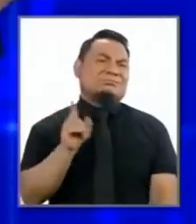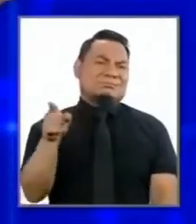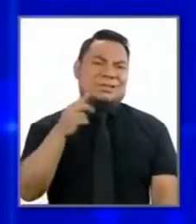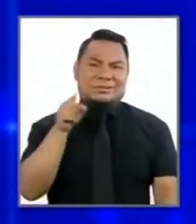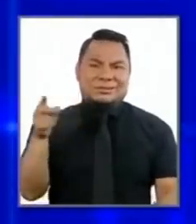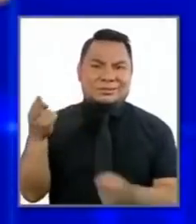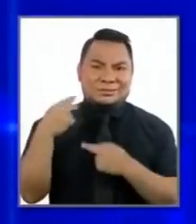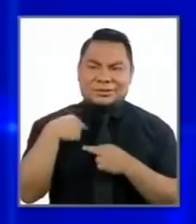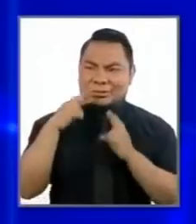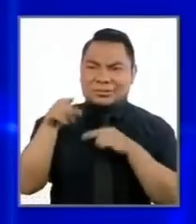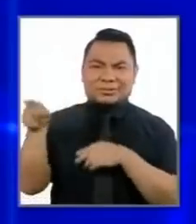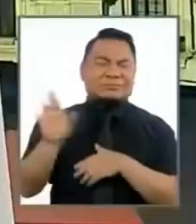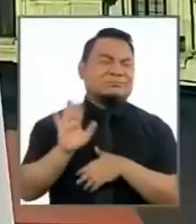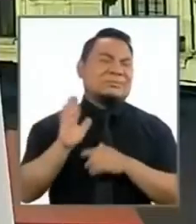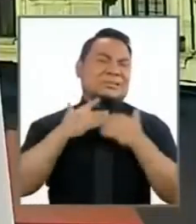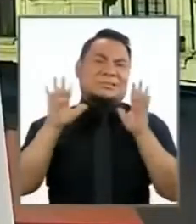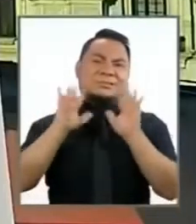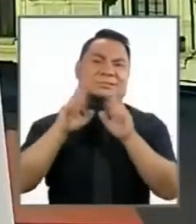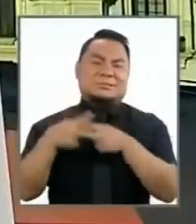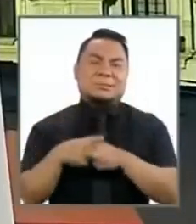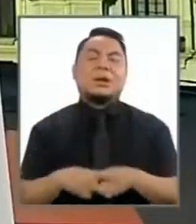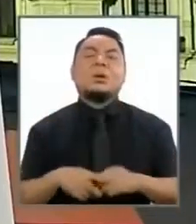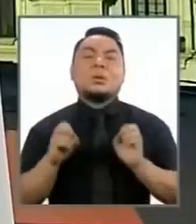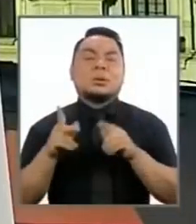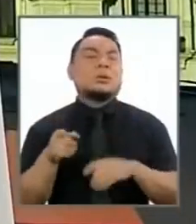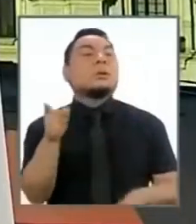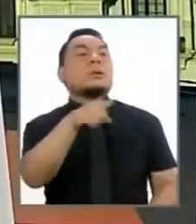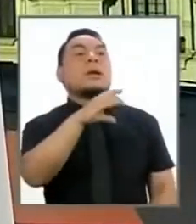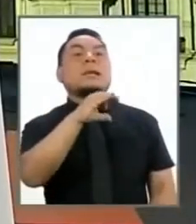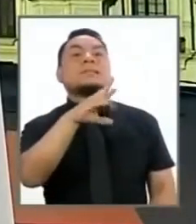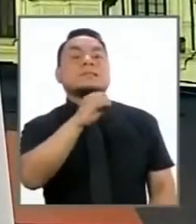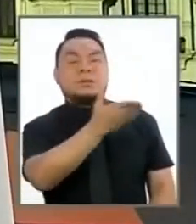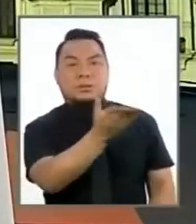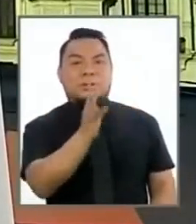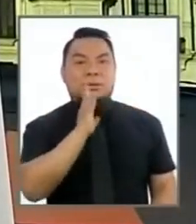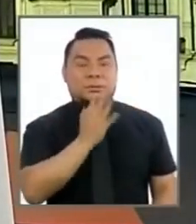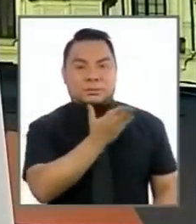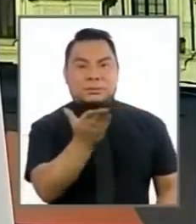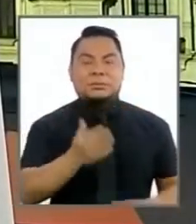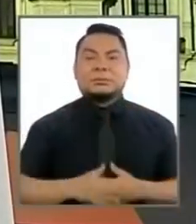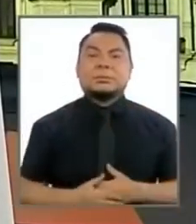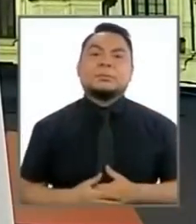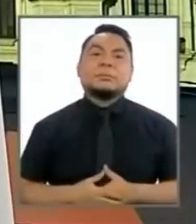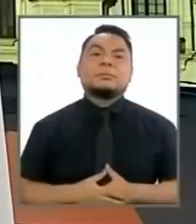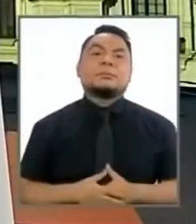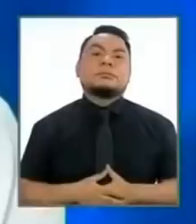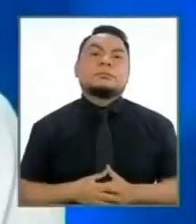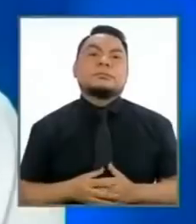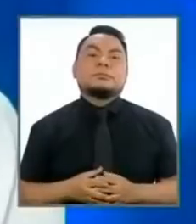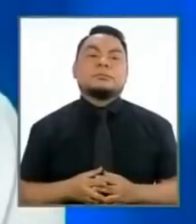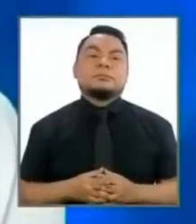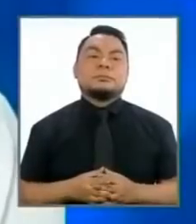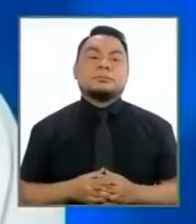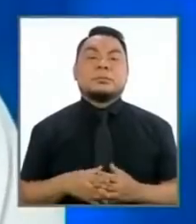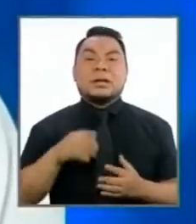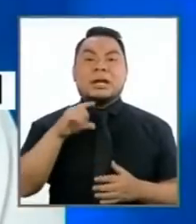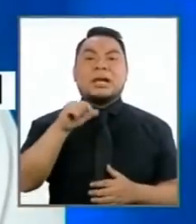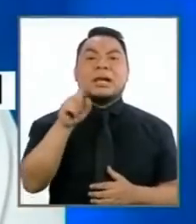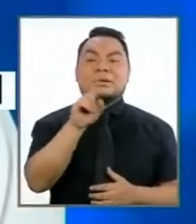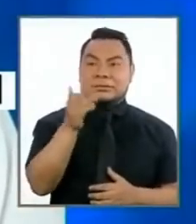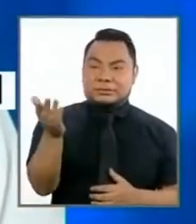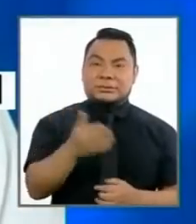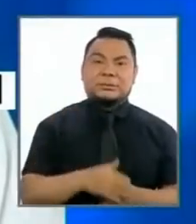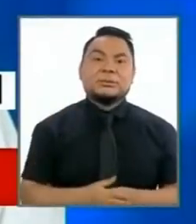está archivado las investigaciones Vamos con el candidato Ciro Gálvez y luego con el señor López Alea Ciro Gálvez que ha levantado la mano también Señor Gálvez